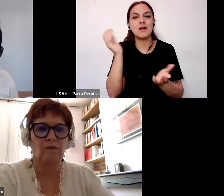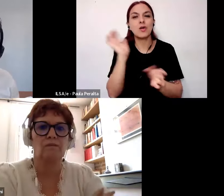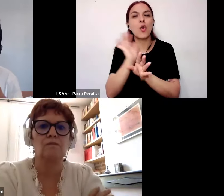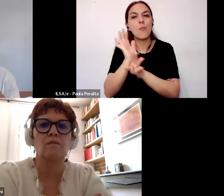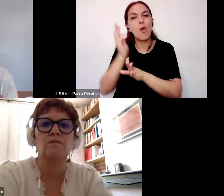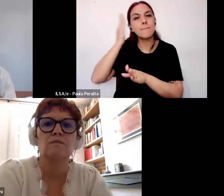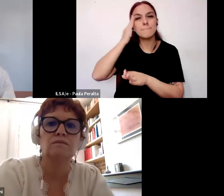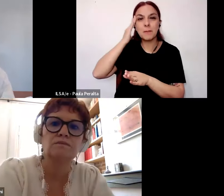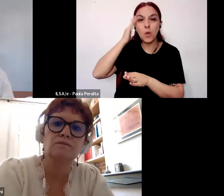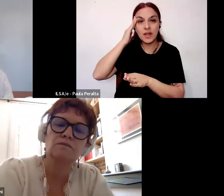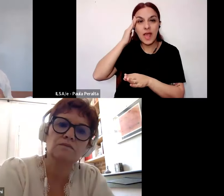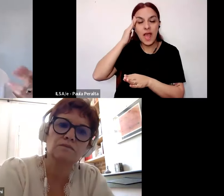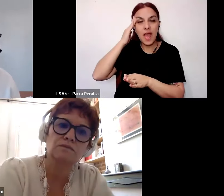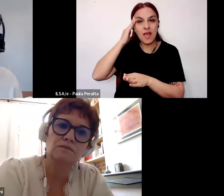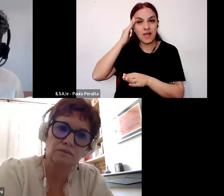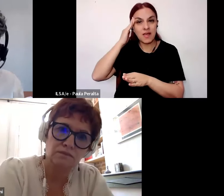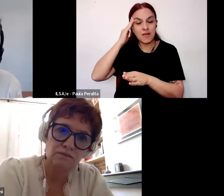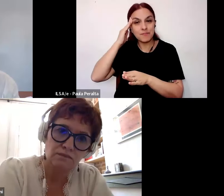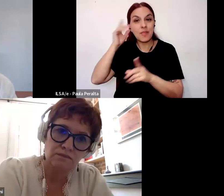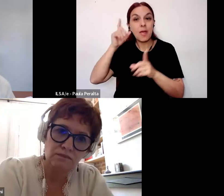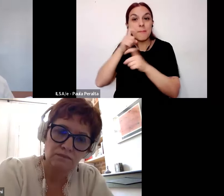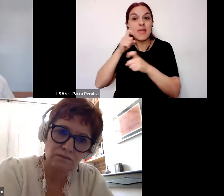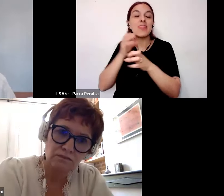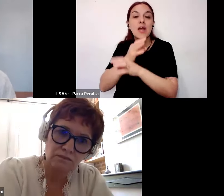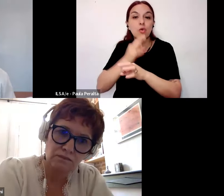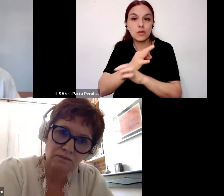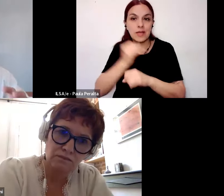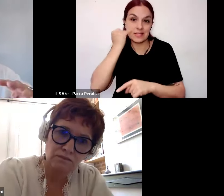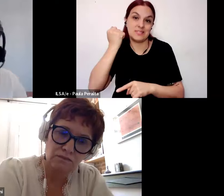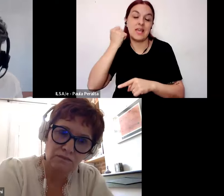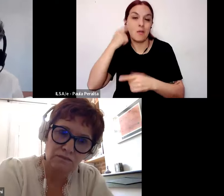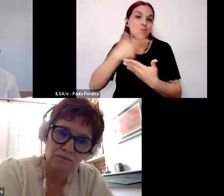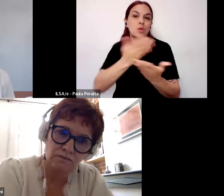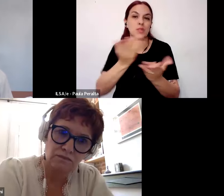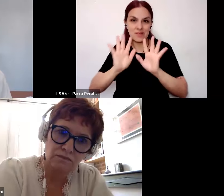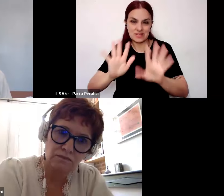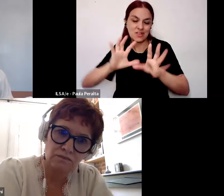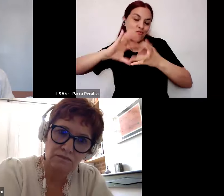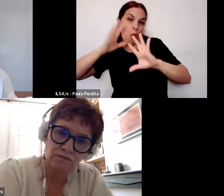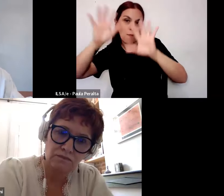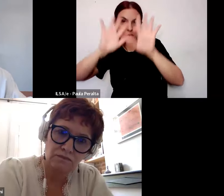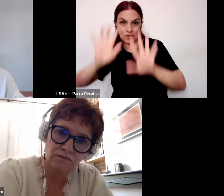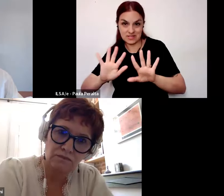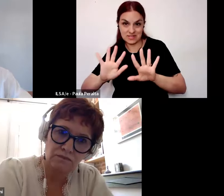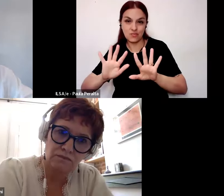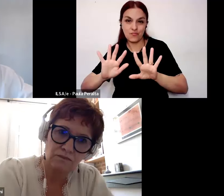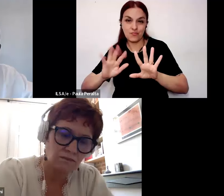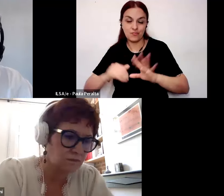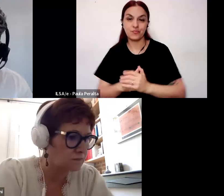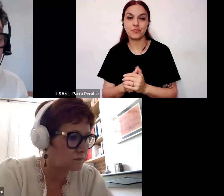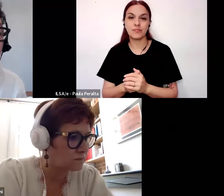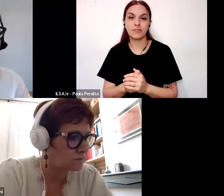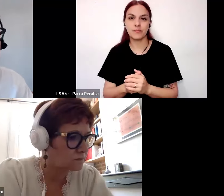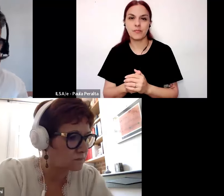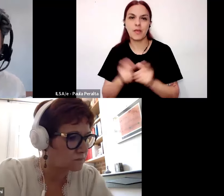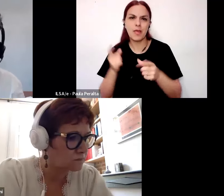pedagógica también ya mostraba formas de organización más bien a través de